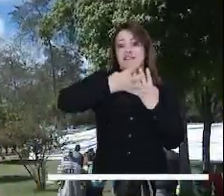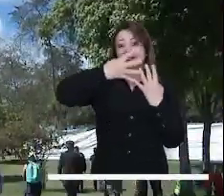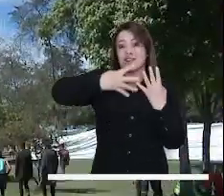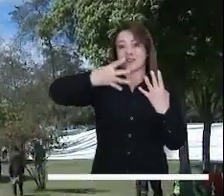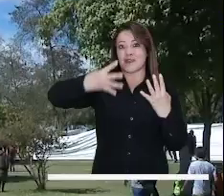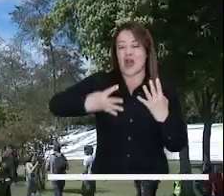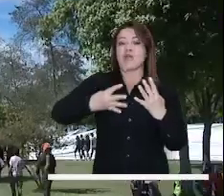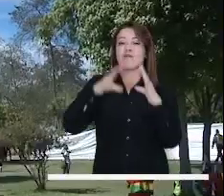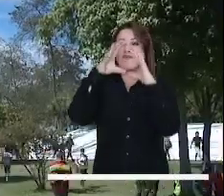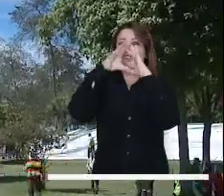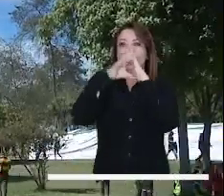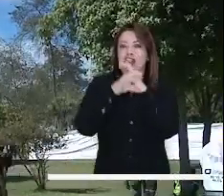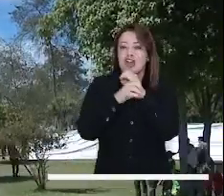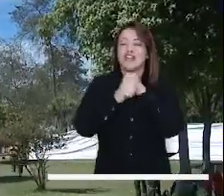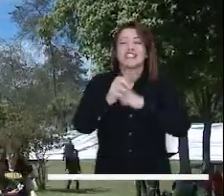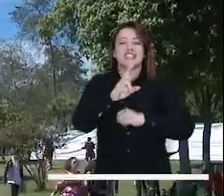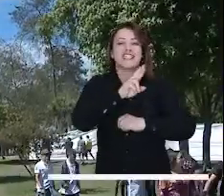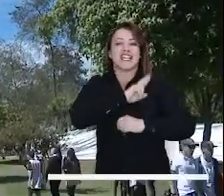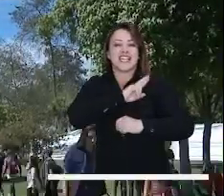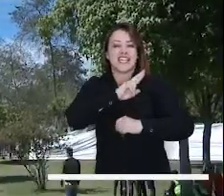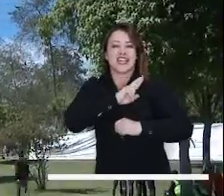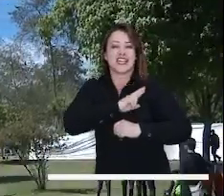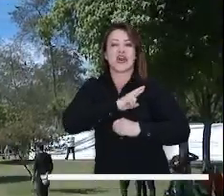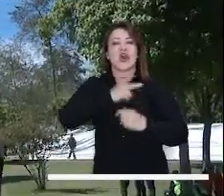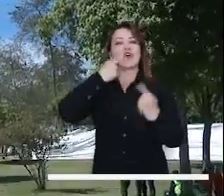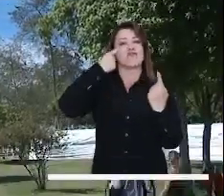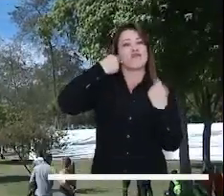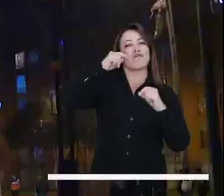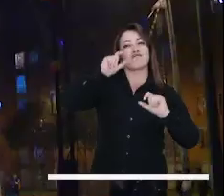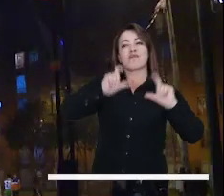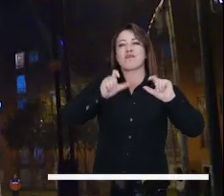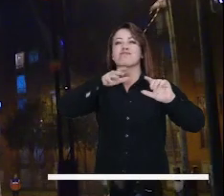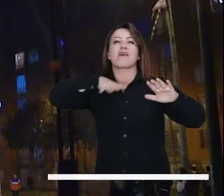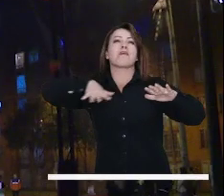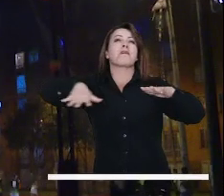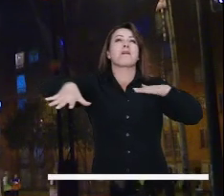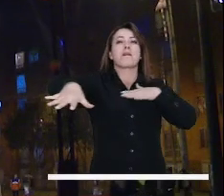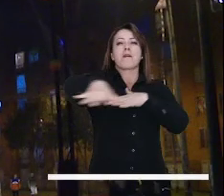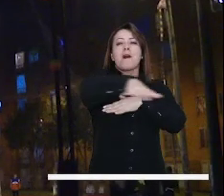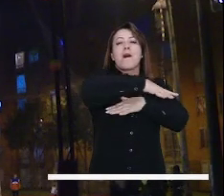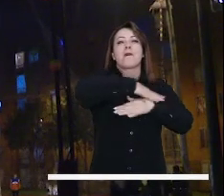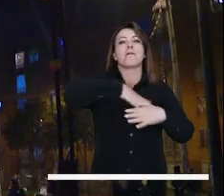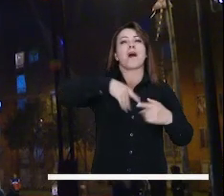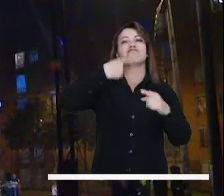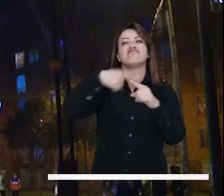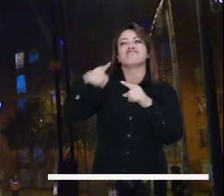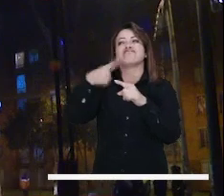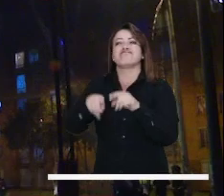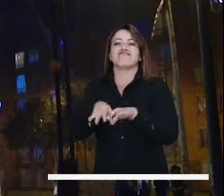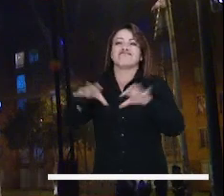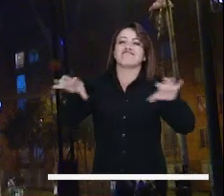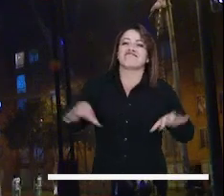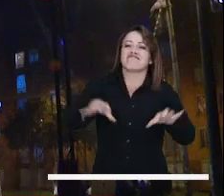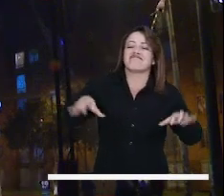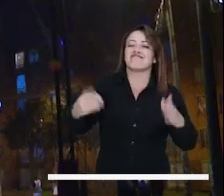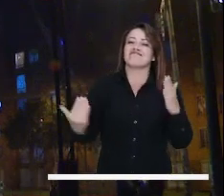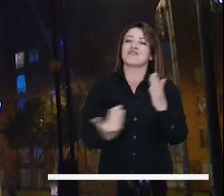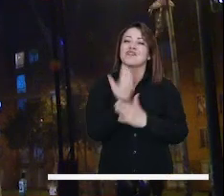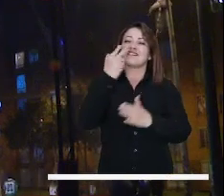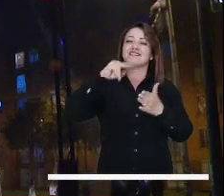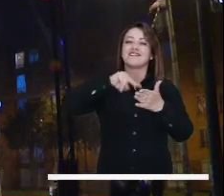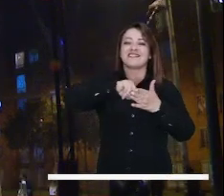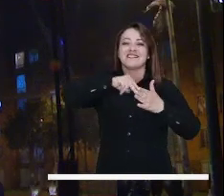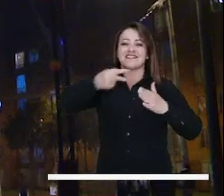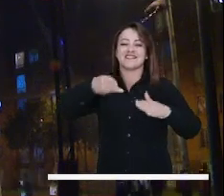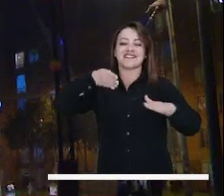LGBTI, nocturno, religioso, urbano, para generar un sistema turístico señalizado con nuevas